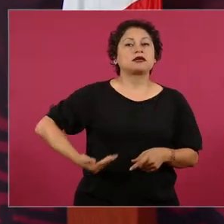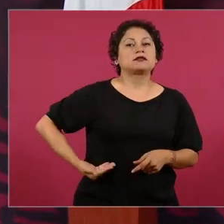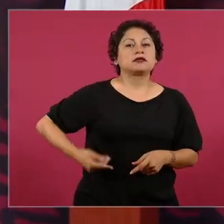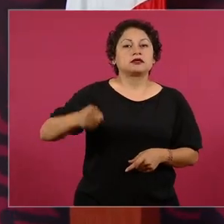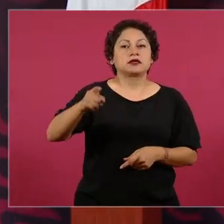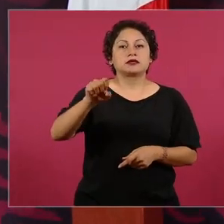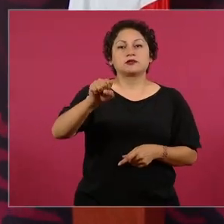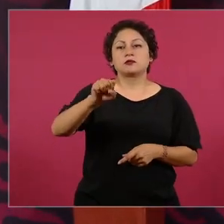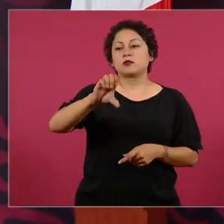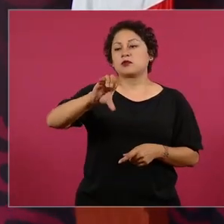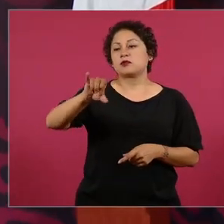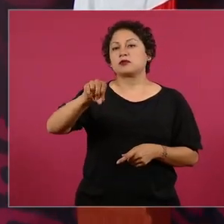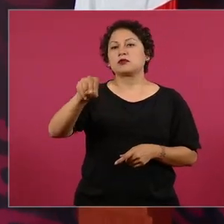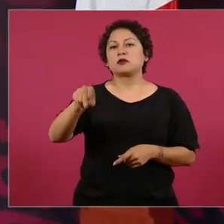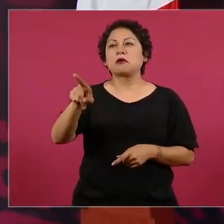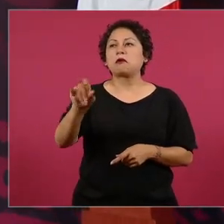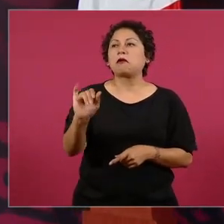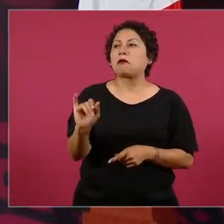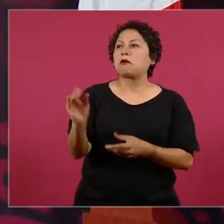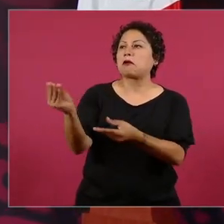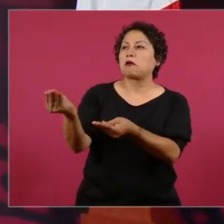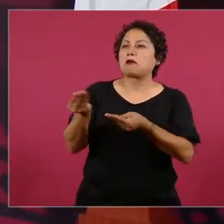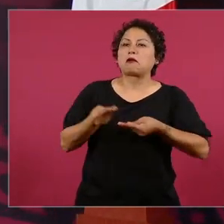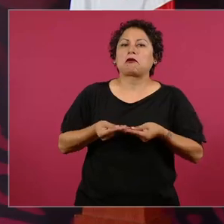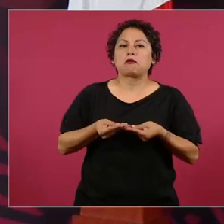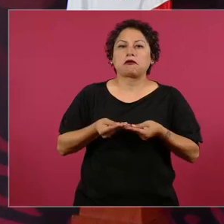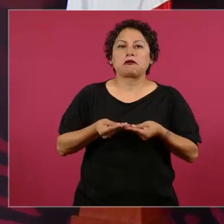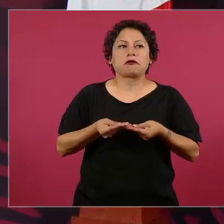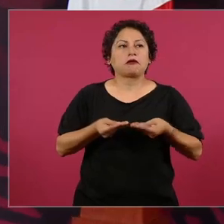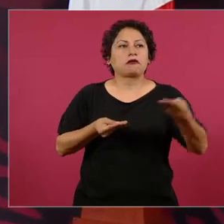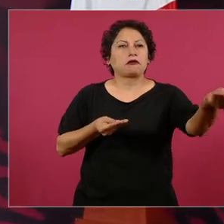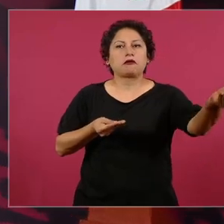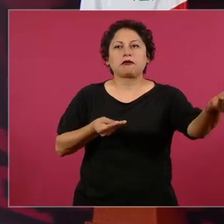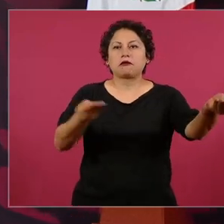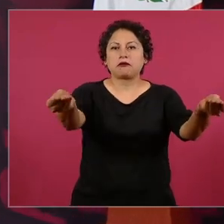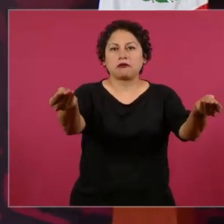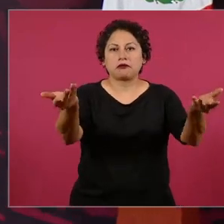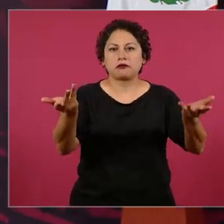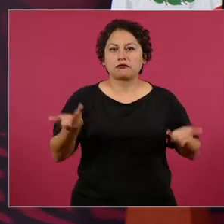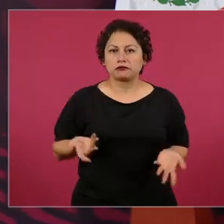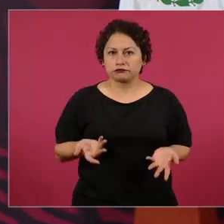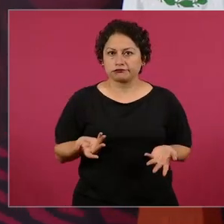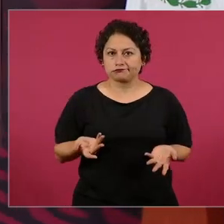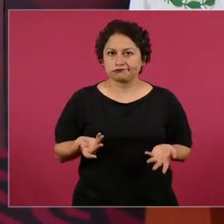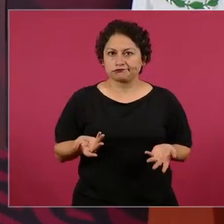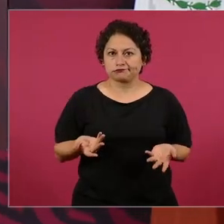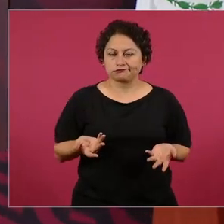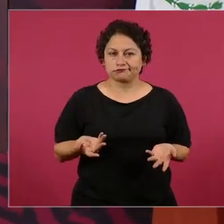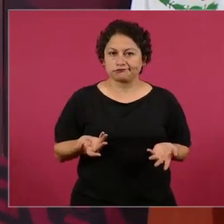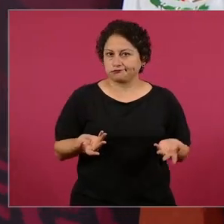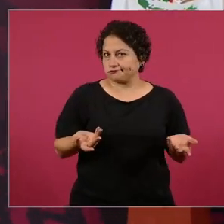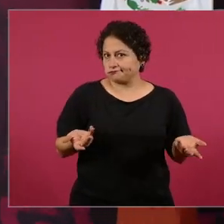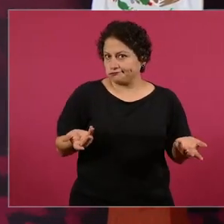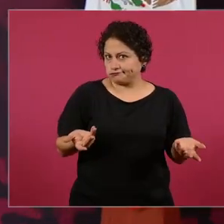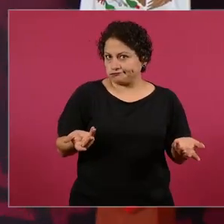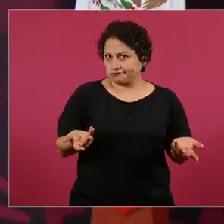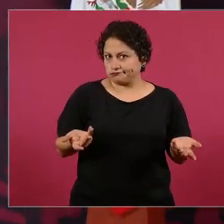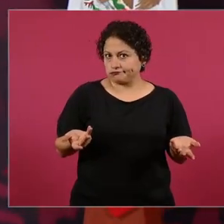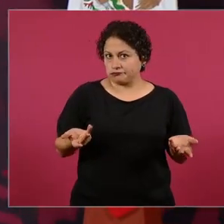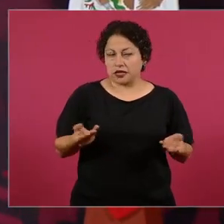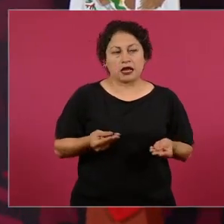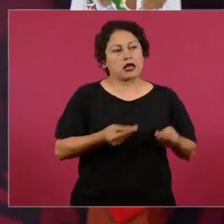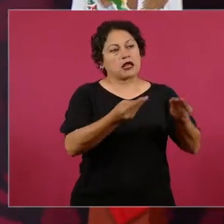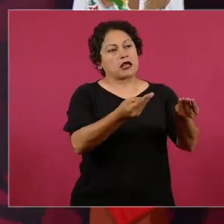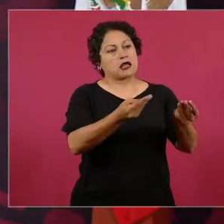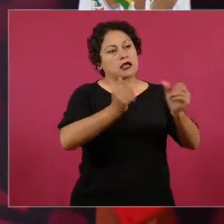y ya turnó a dos ministros este caso.